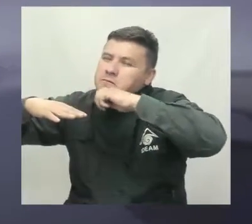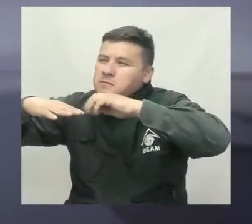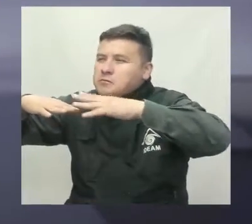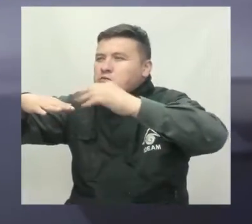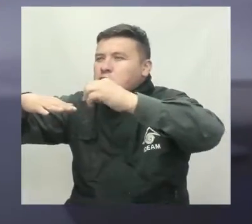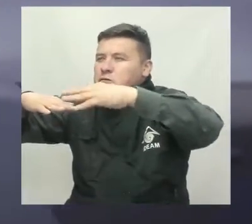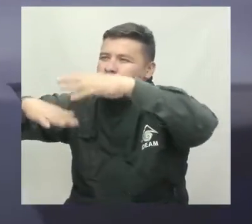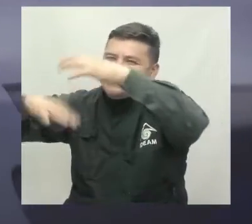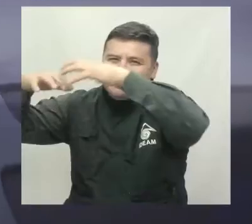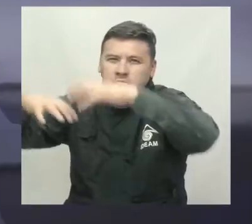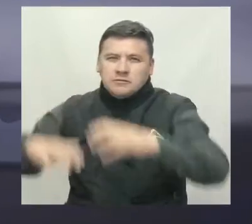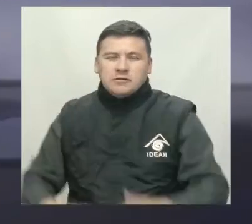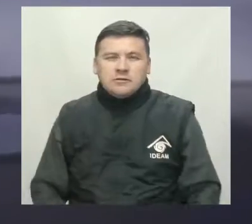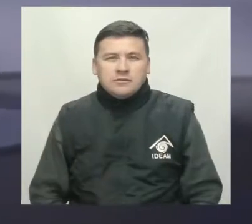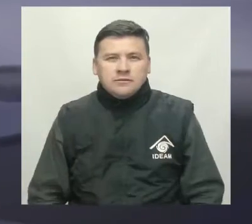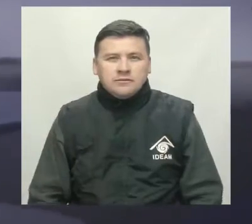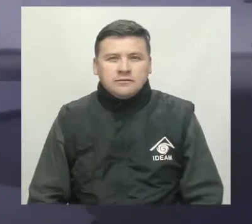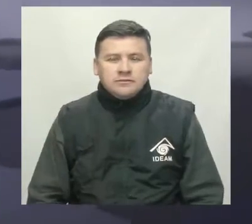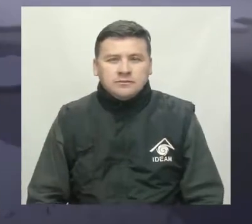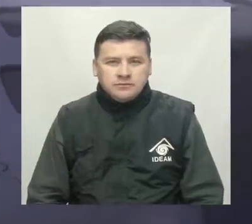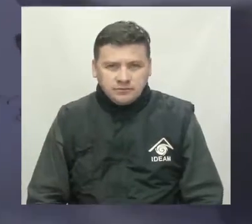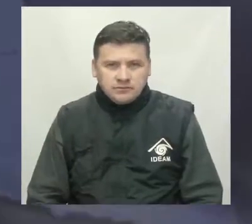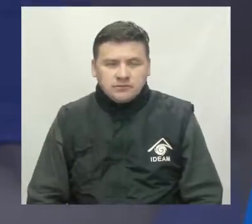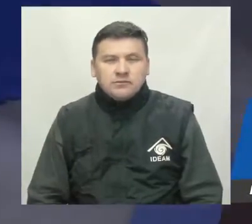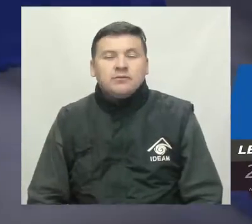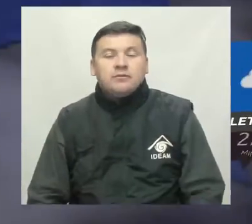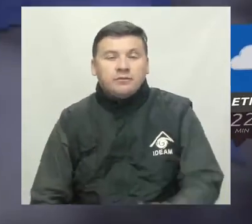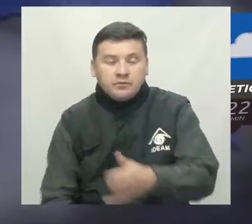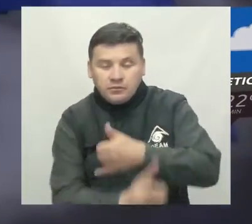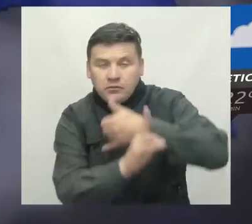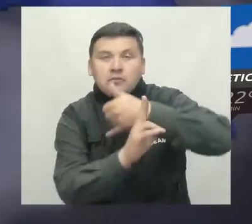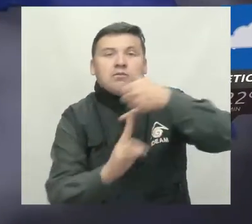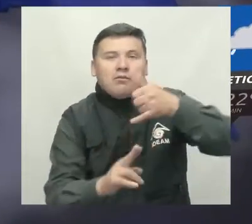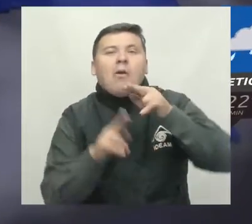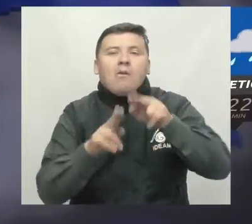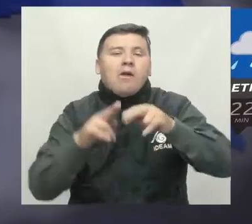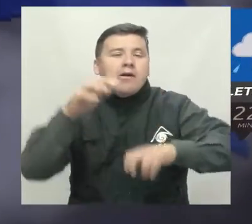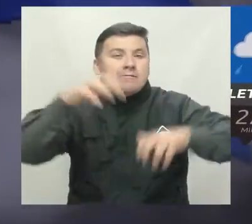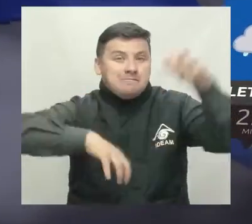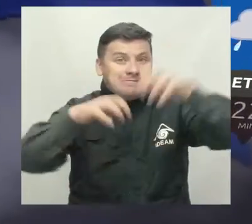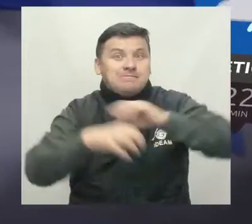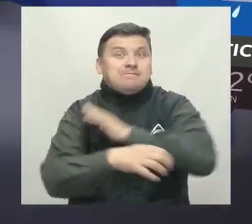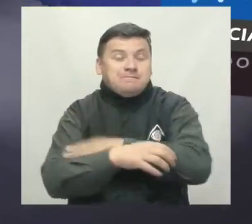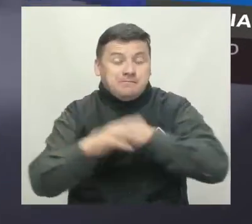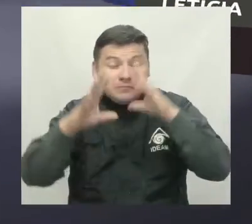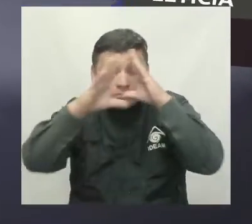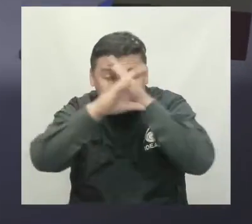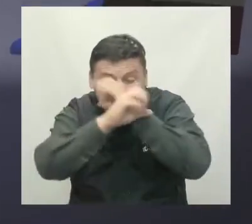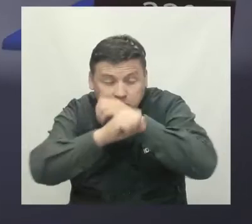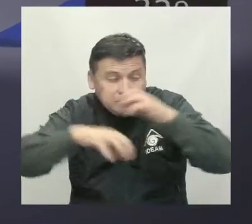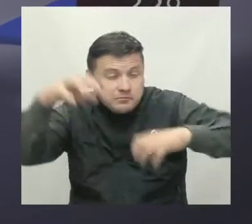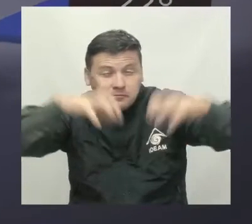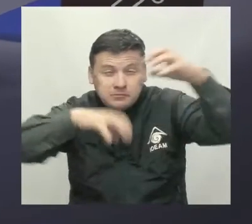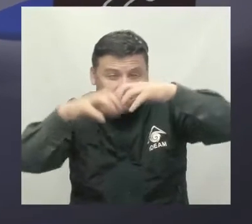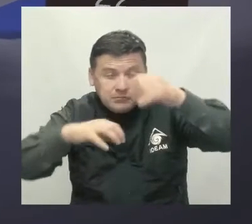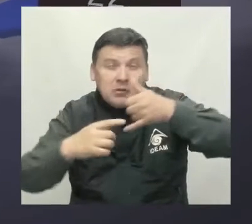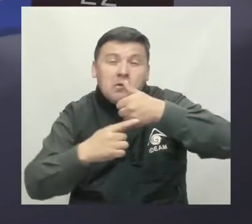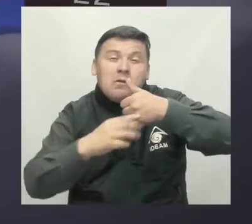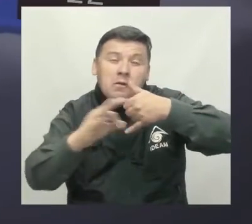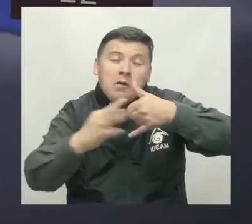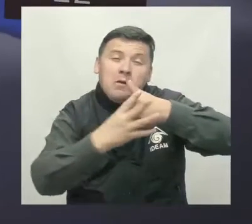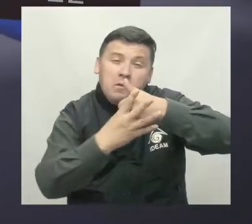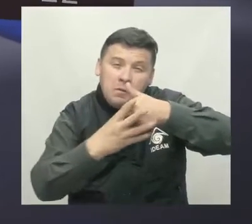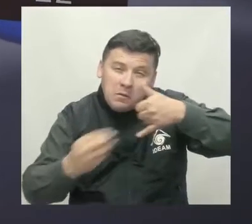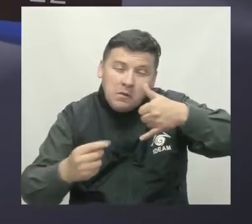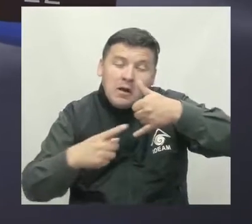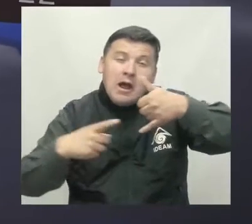nublados, con lluvias en el Pichada, Meta y al sur del Cazanare. Sobre el sur del territorio, las lluvias se localizarán en el Baupés,